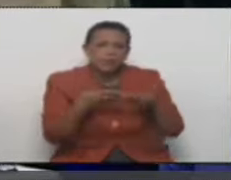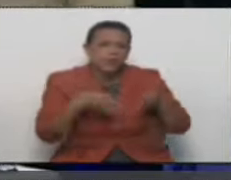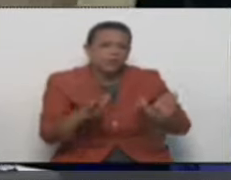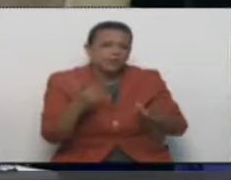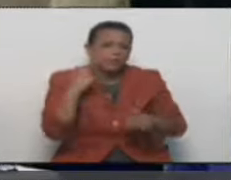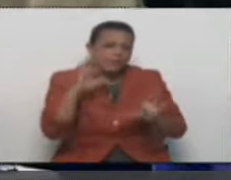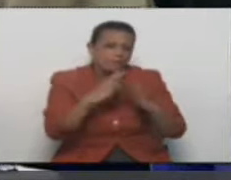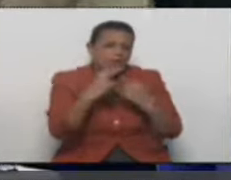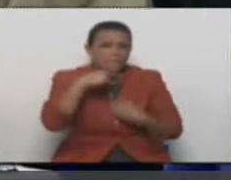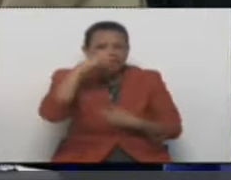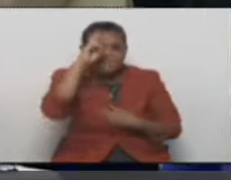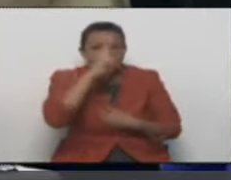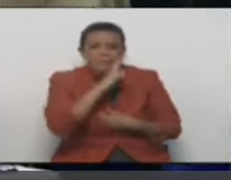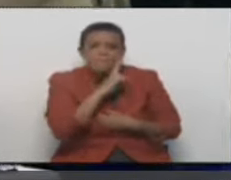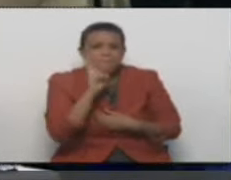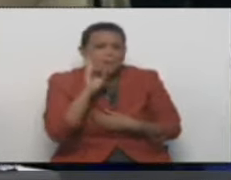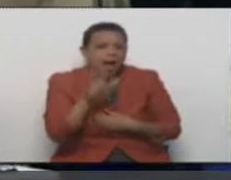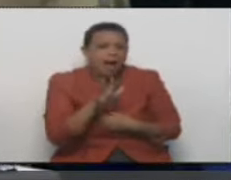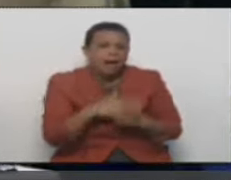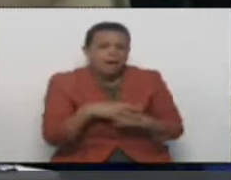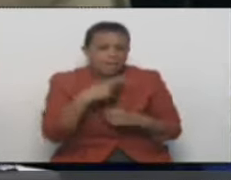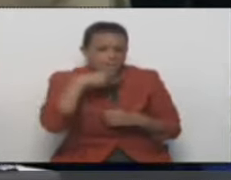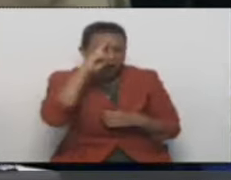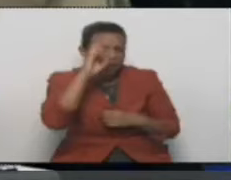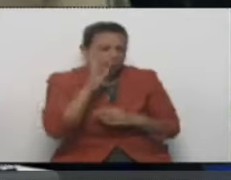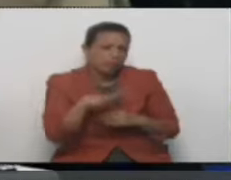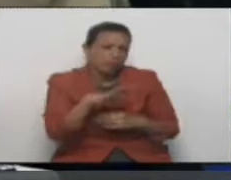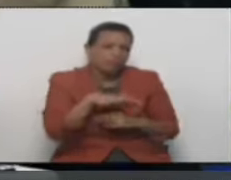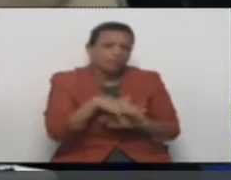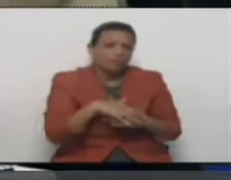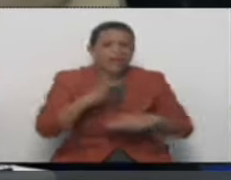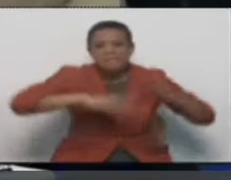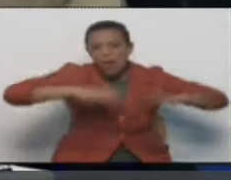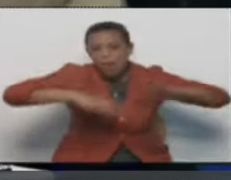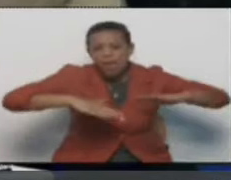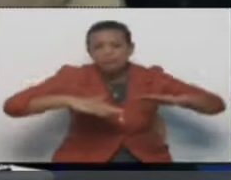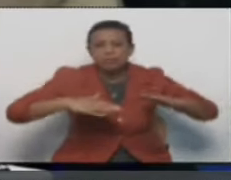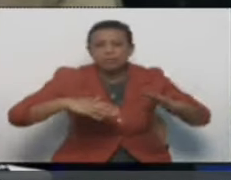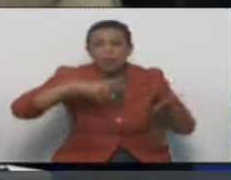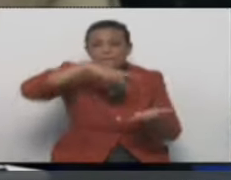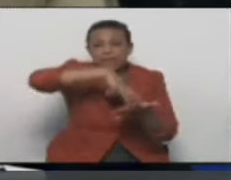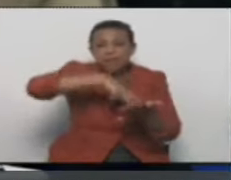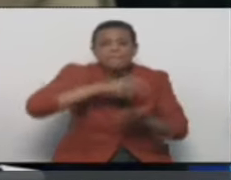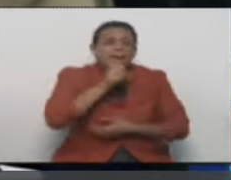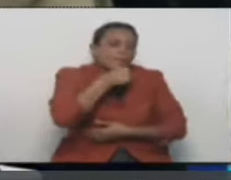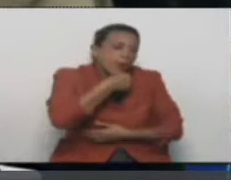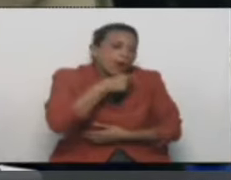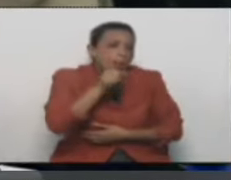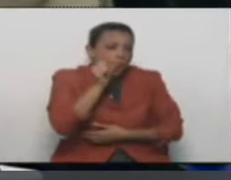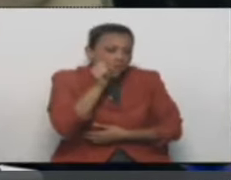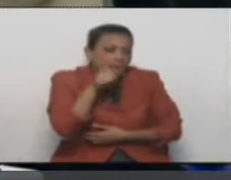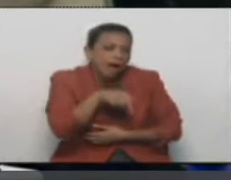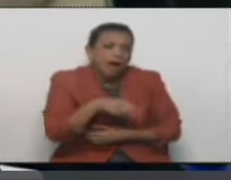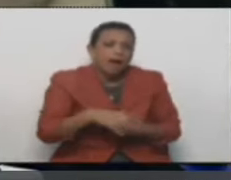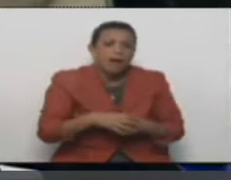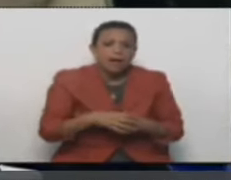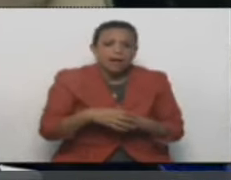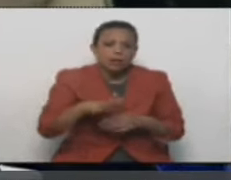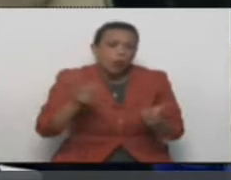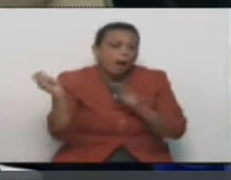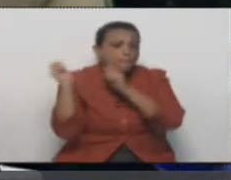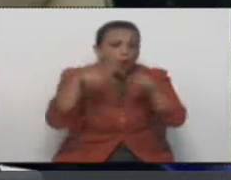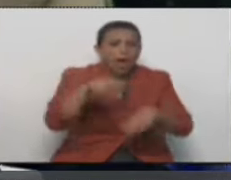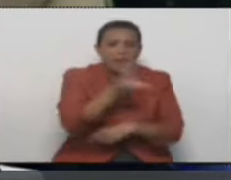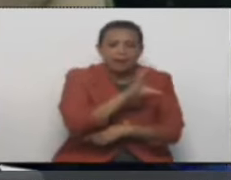Mis padres eran de Barlovento, mis abuelos, mis padres, y se mudaron a